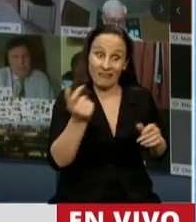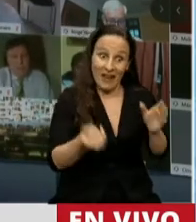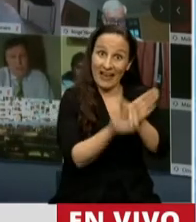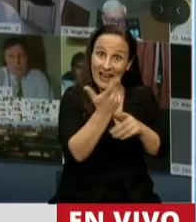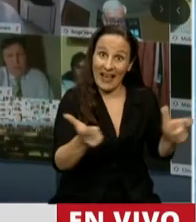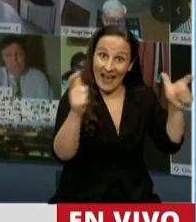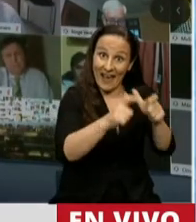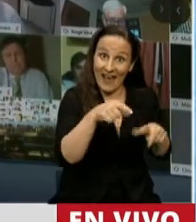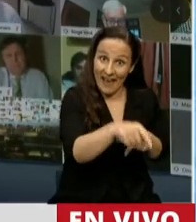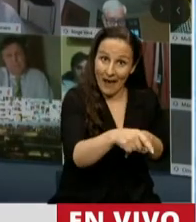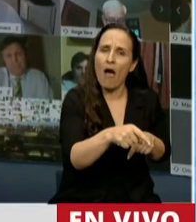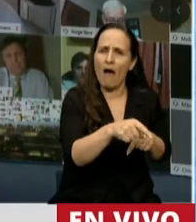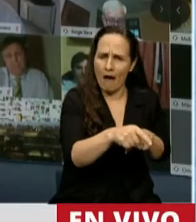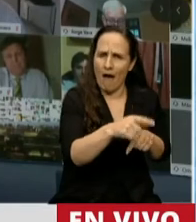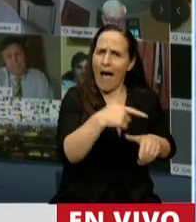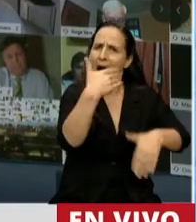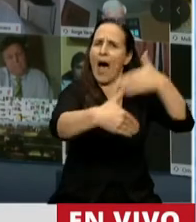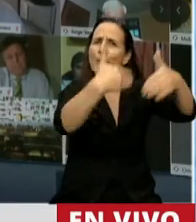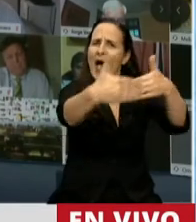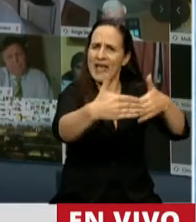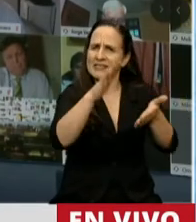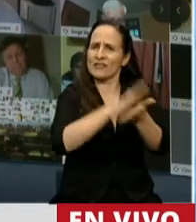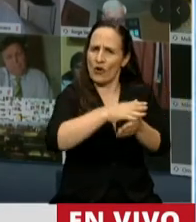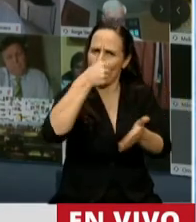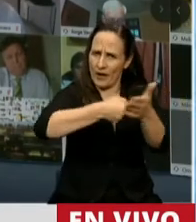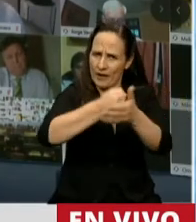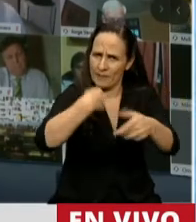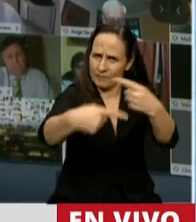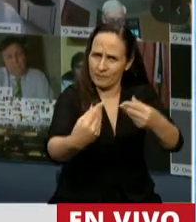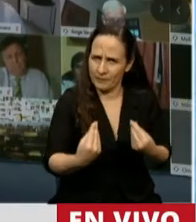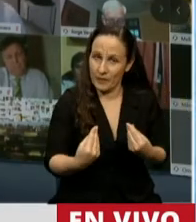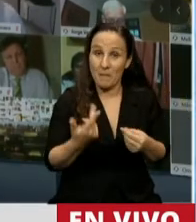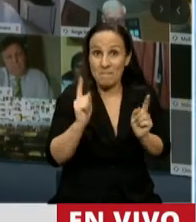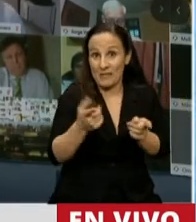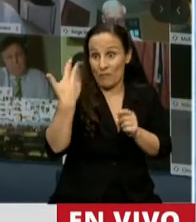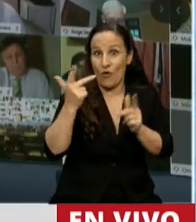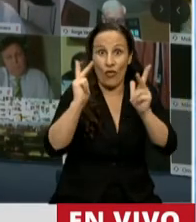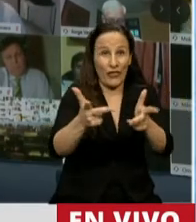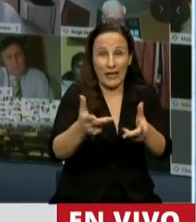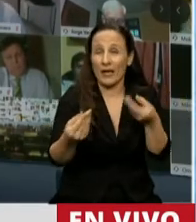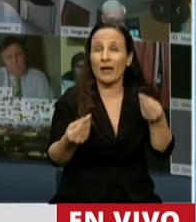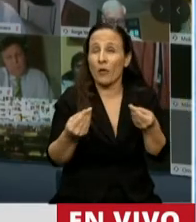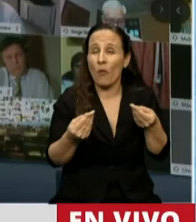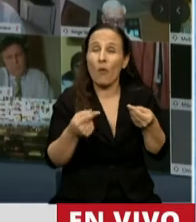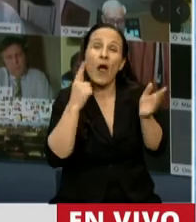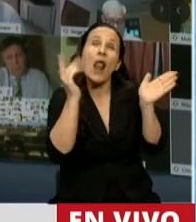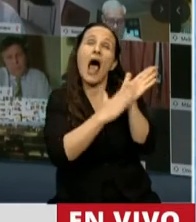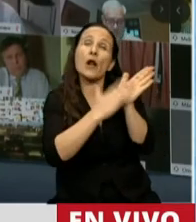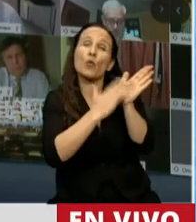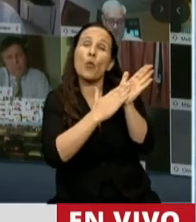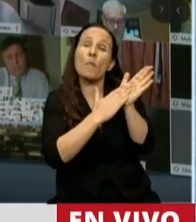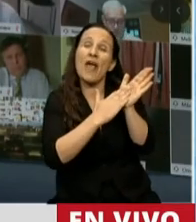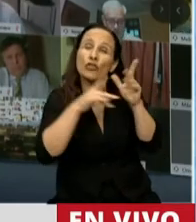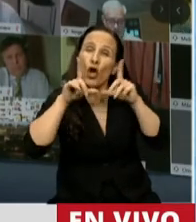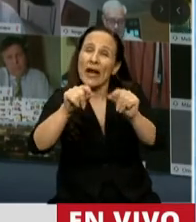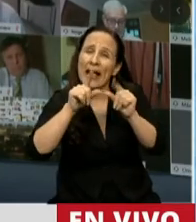creando es un avance concreto en esta dirección. Porque, como dije, busca fortalecer los argumentos sobre el